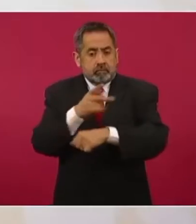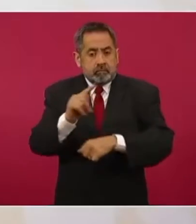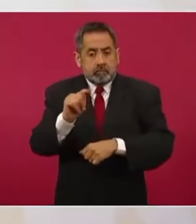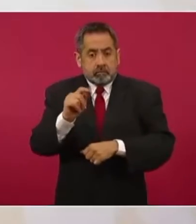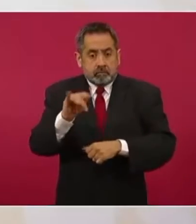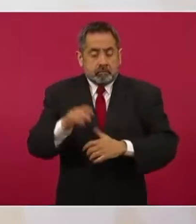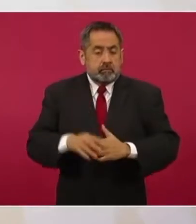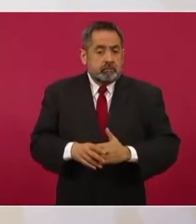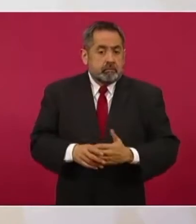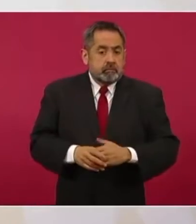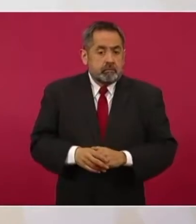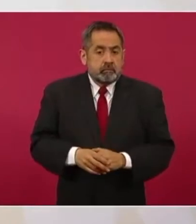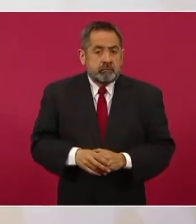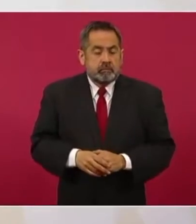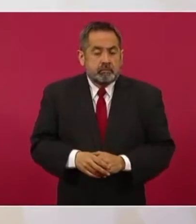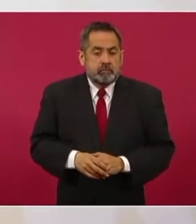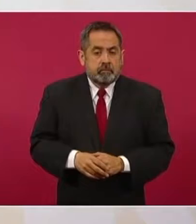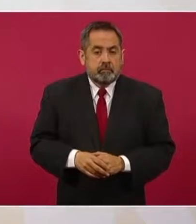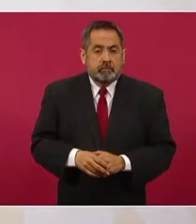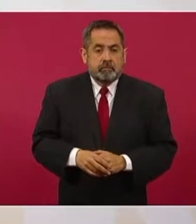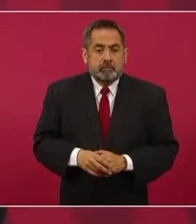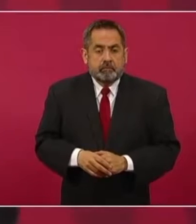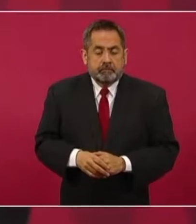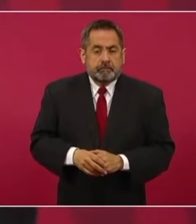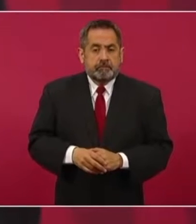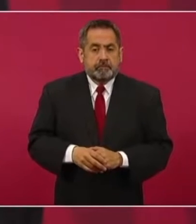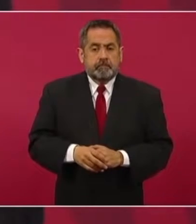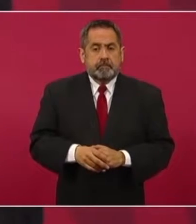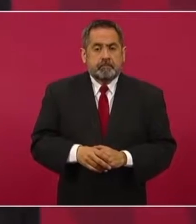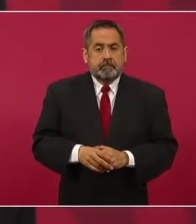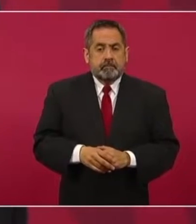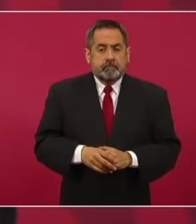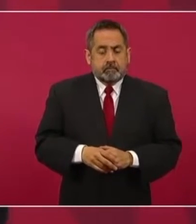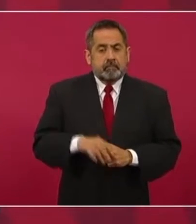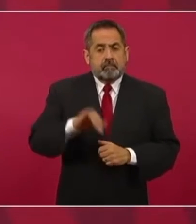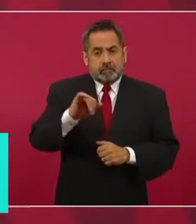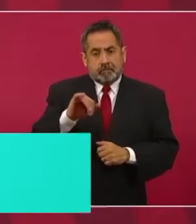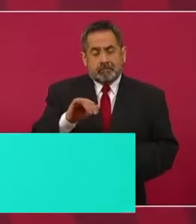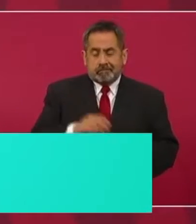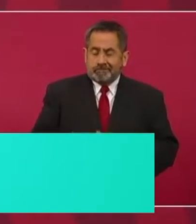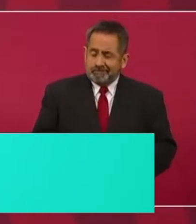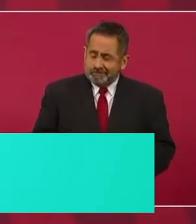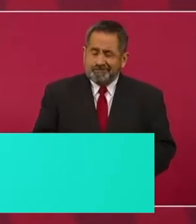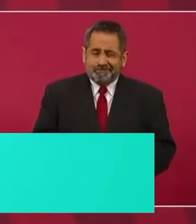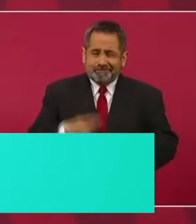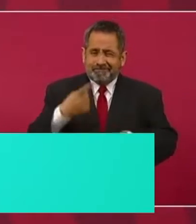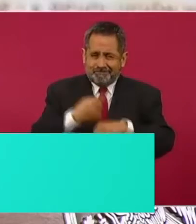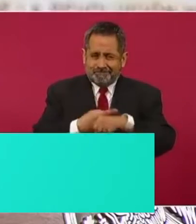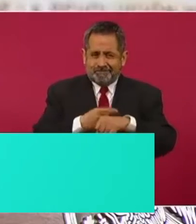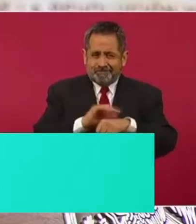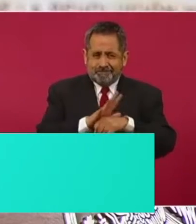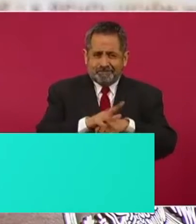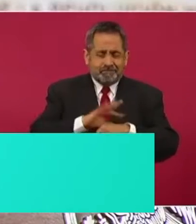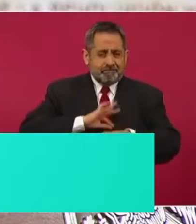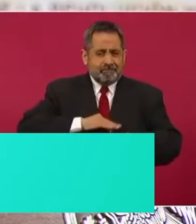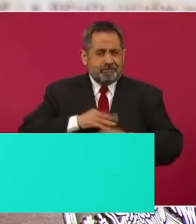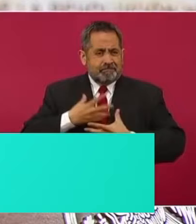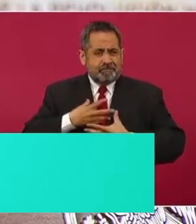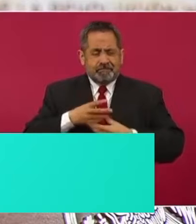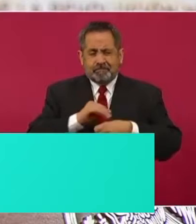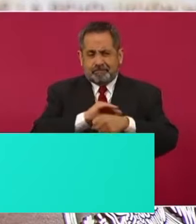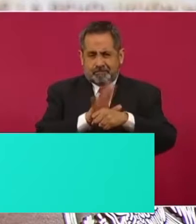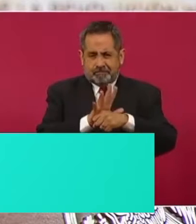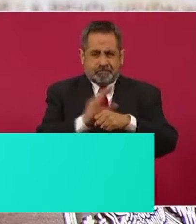Sí, está afectando bastante el COVID esta nueva variante.